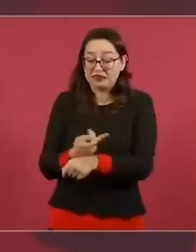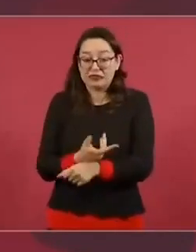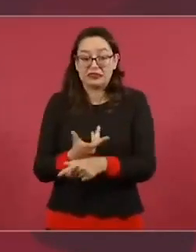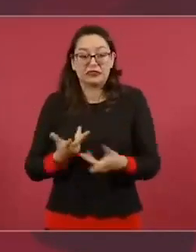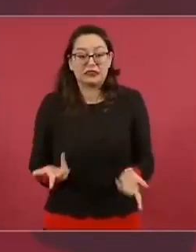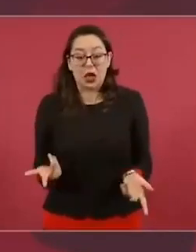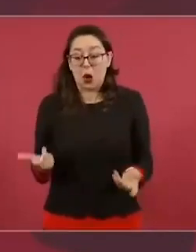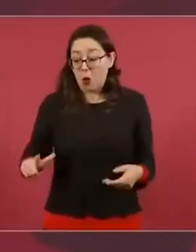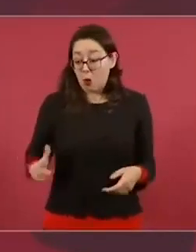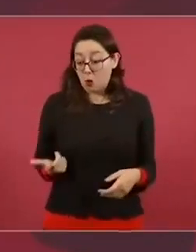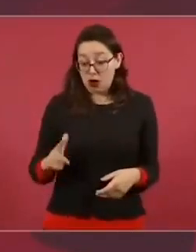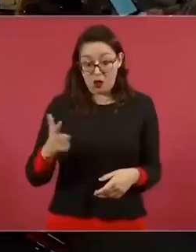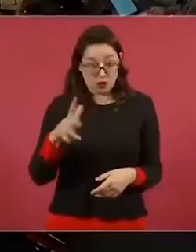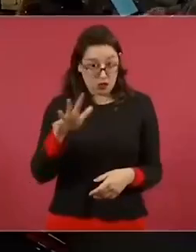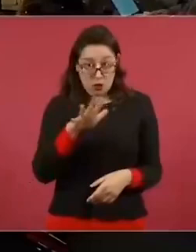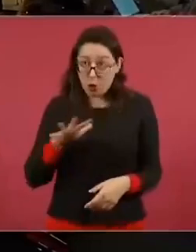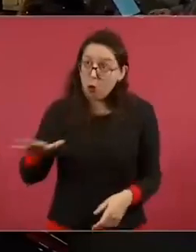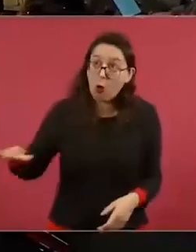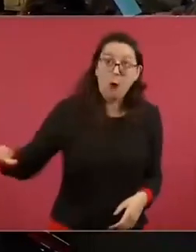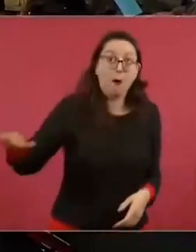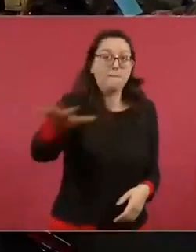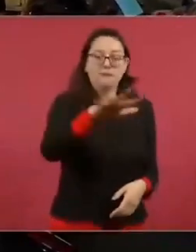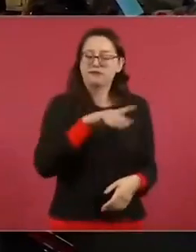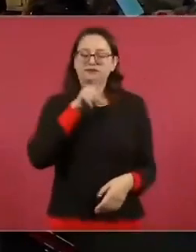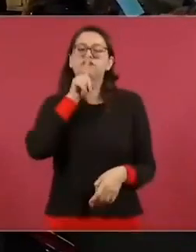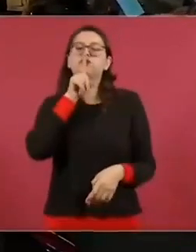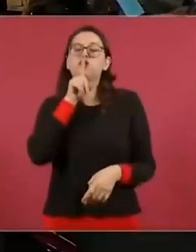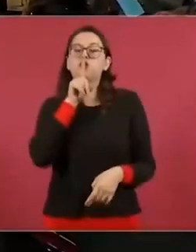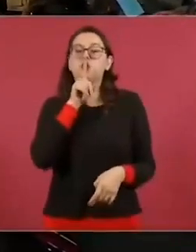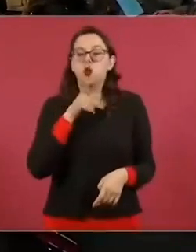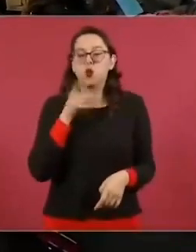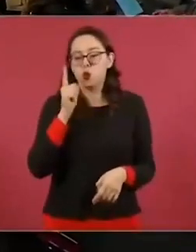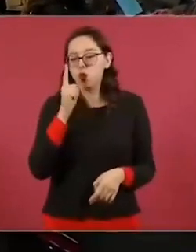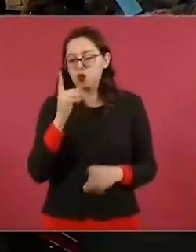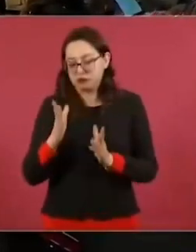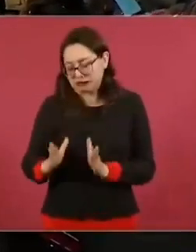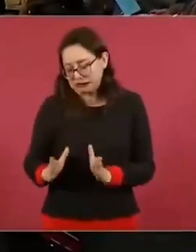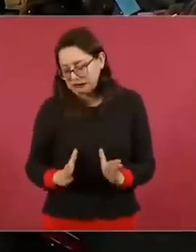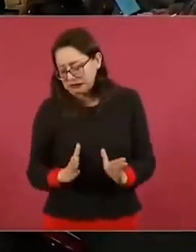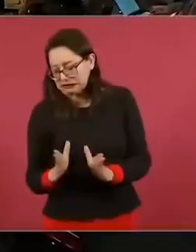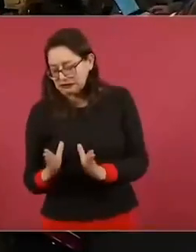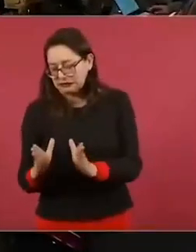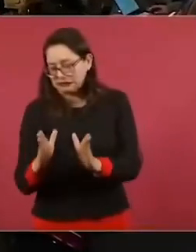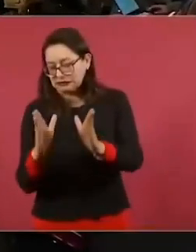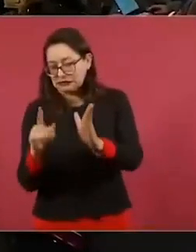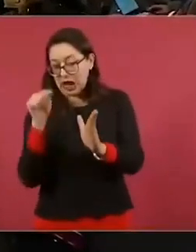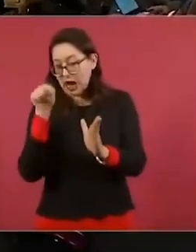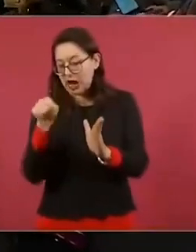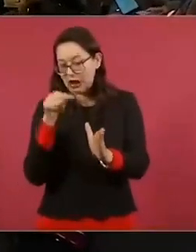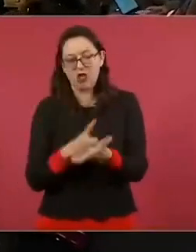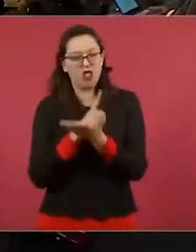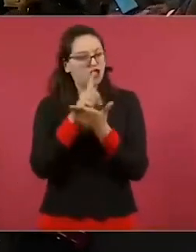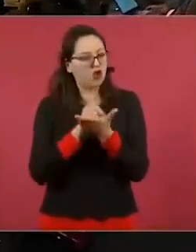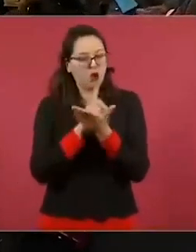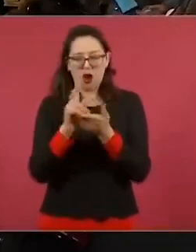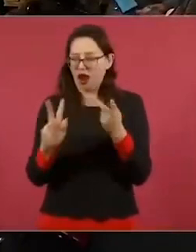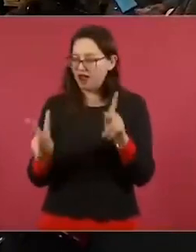esa franja con más consumo de droga